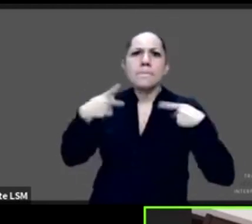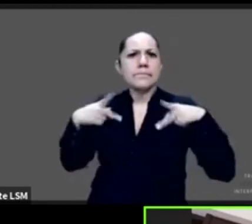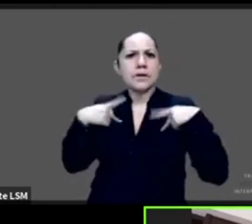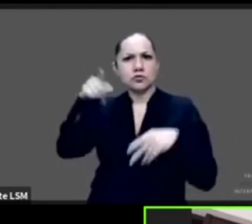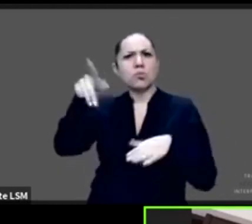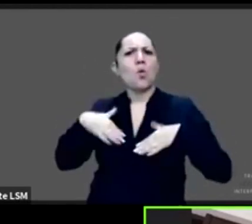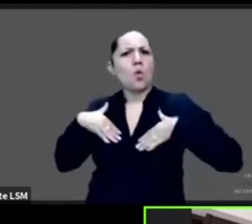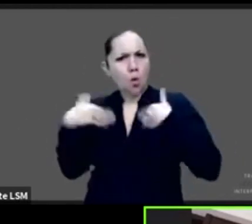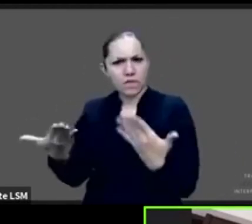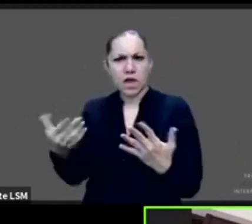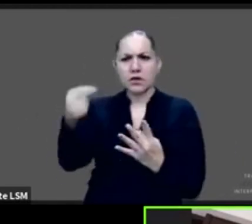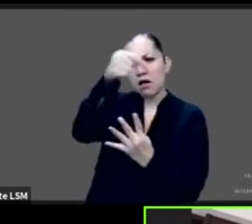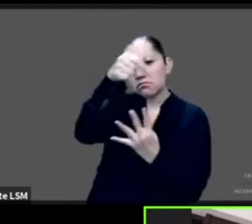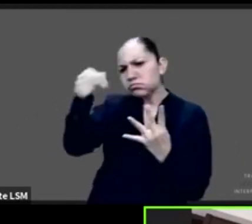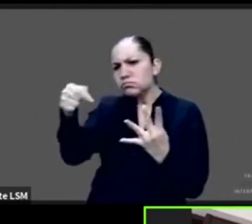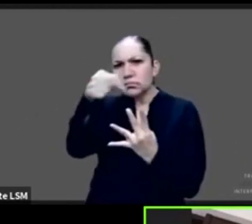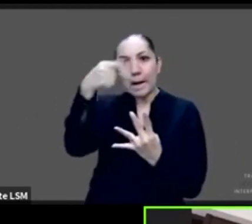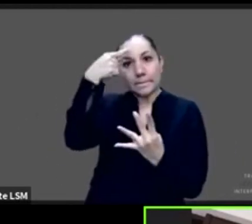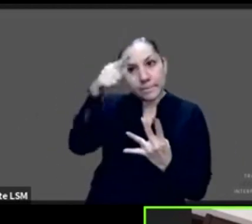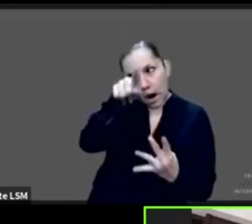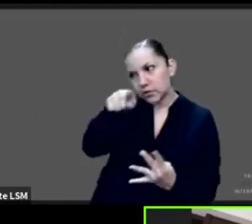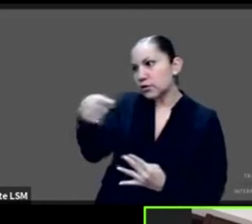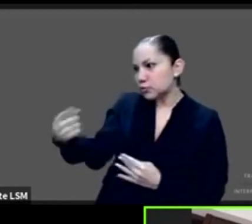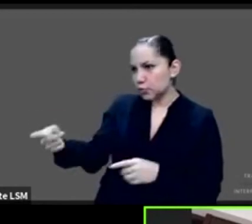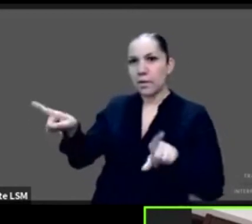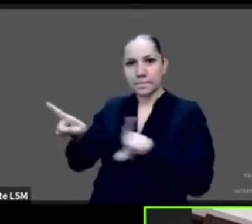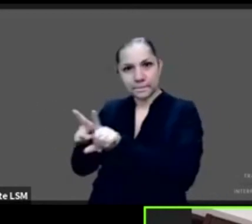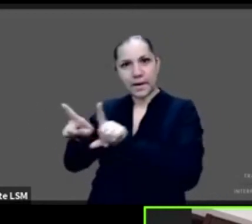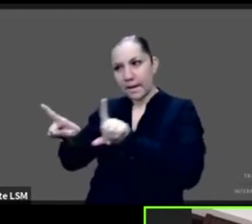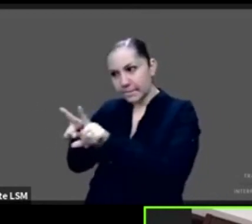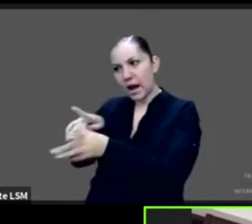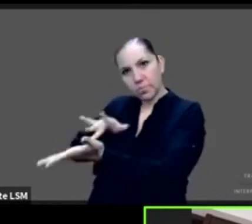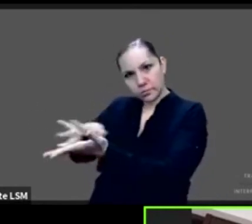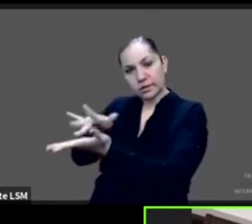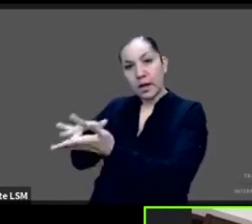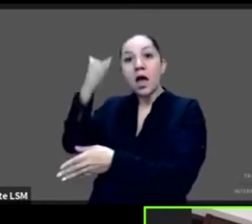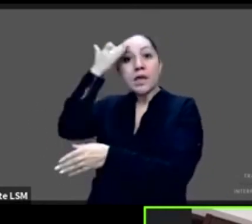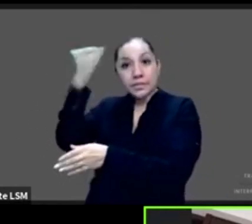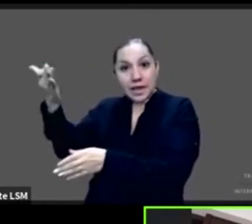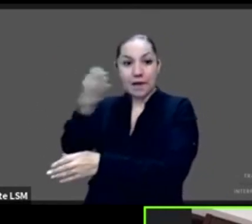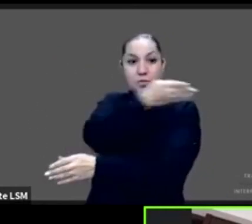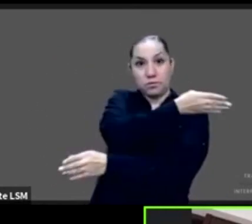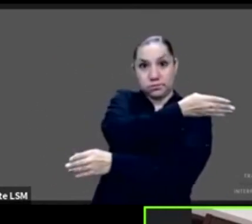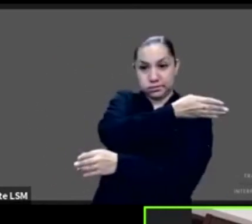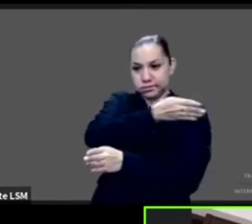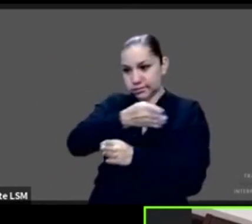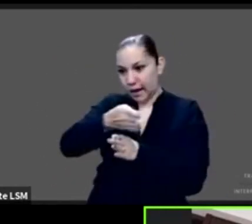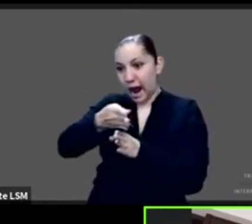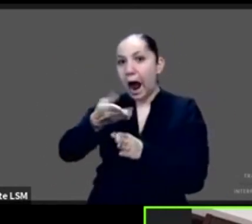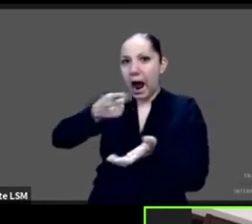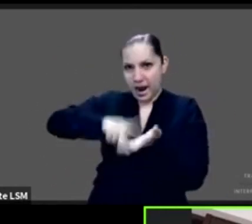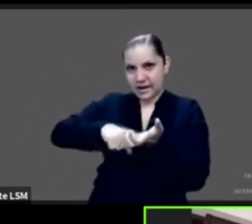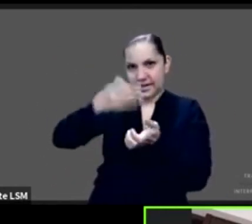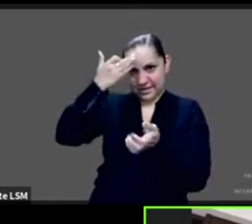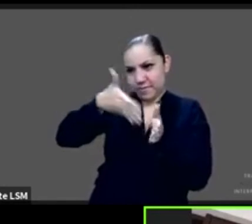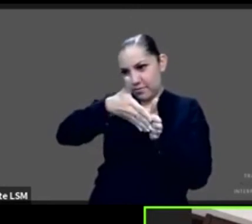prestar acompañamiento, cuidado y apoyo durante, bueno, antes, durante y después del proceso hospitalario. ¿Esto por